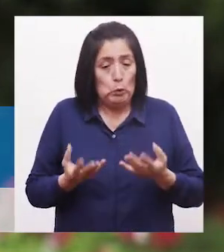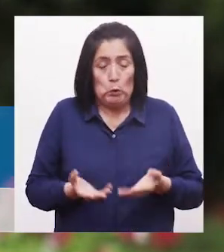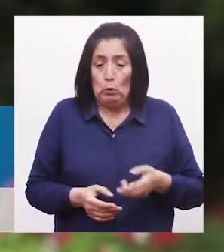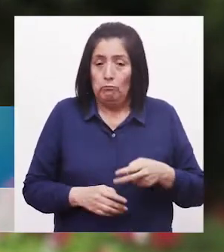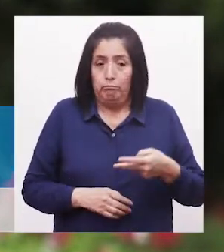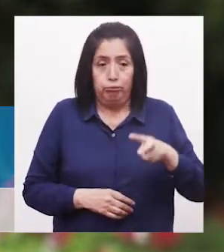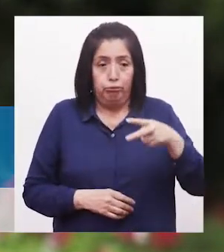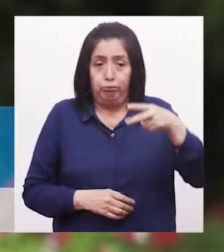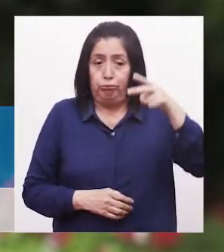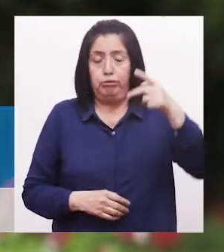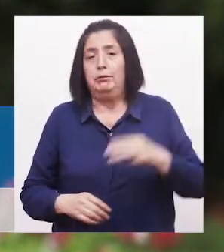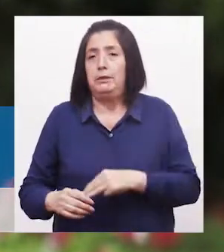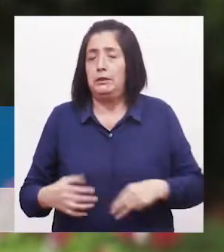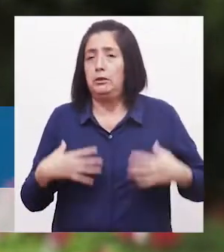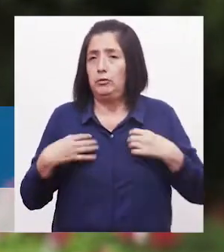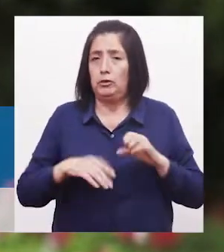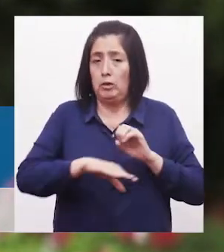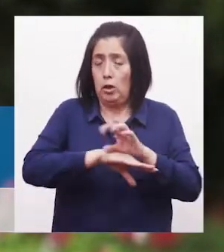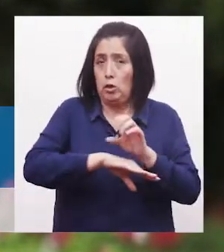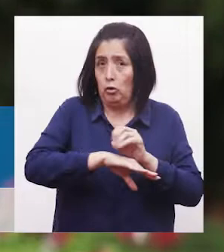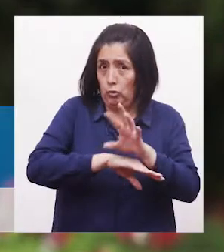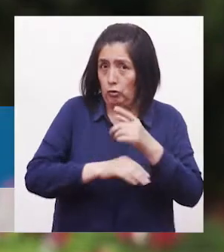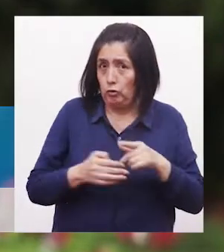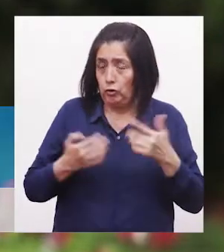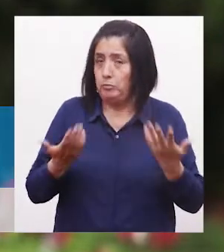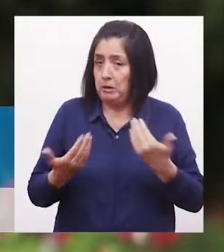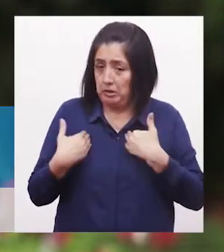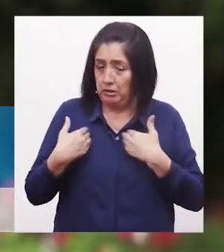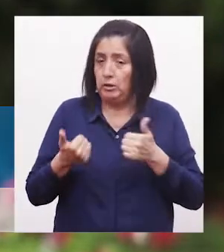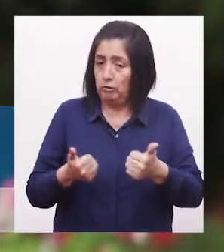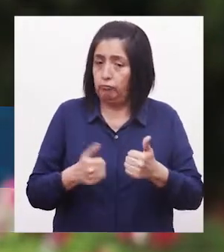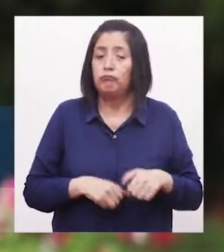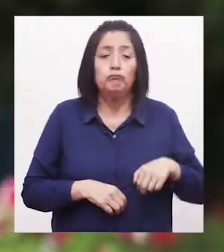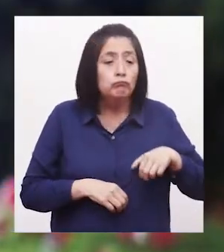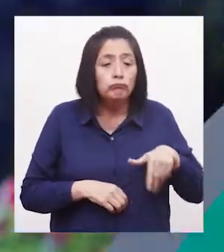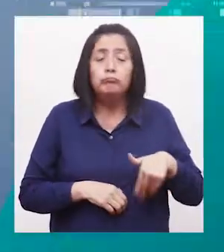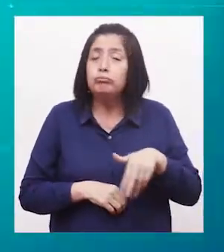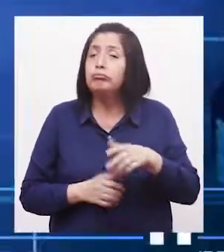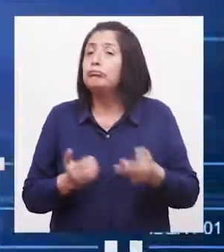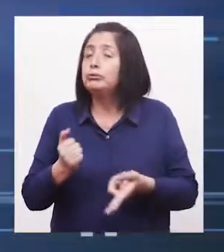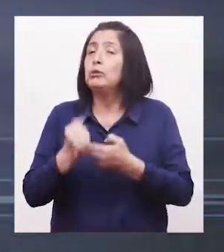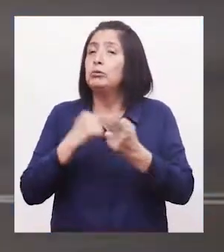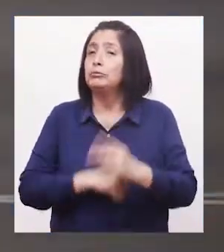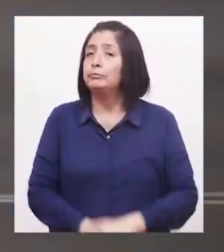Por eso el Ministerio de Salud te brinda algunos consejos para tener un tránsito seguro Vamos a verlos